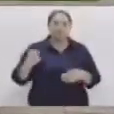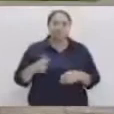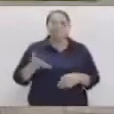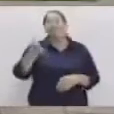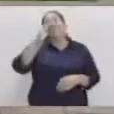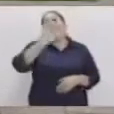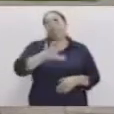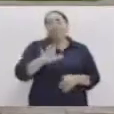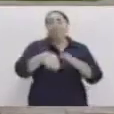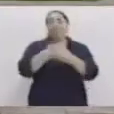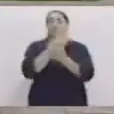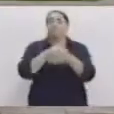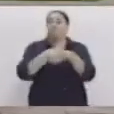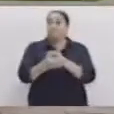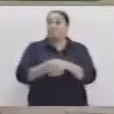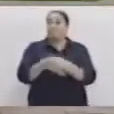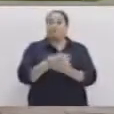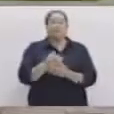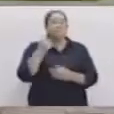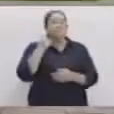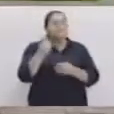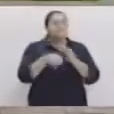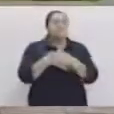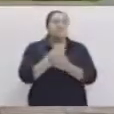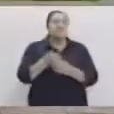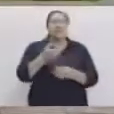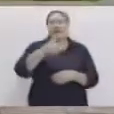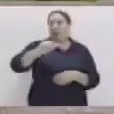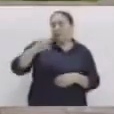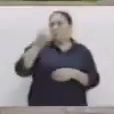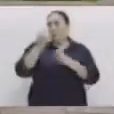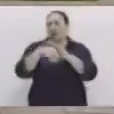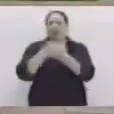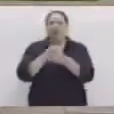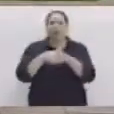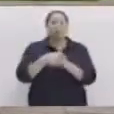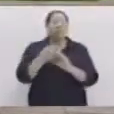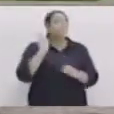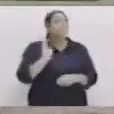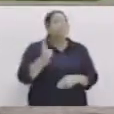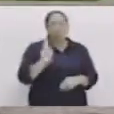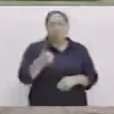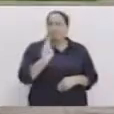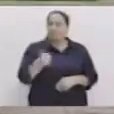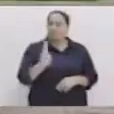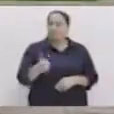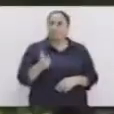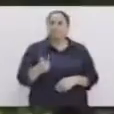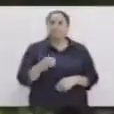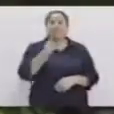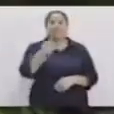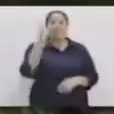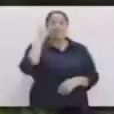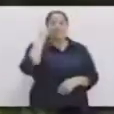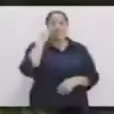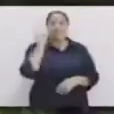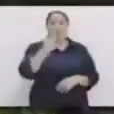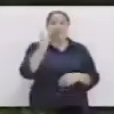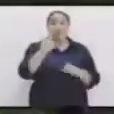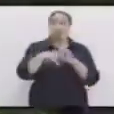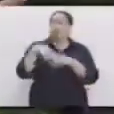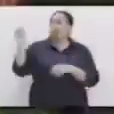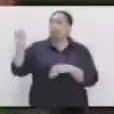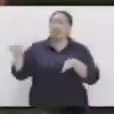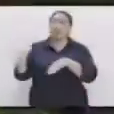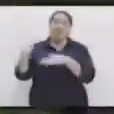lavarse bien bien las manos con agua y con jabón. Esto es necesario hacerlo frecuentemente. Recuerden, no salgamos de